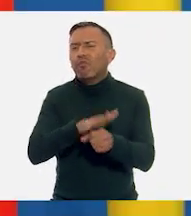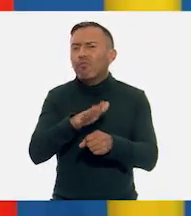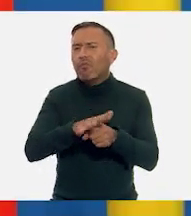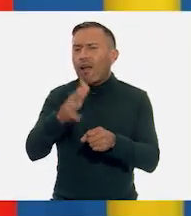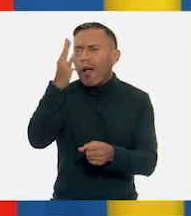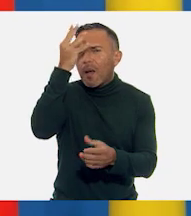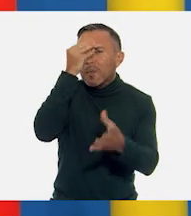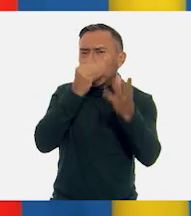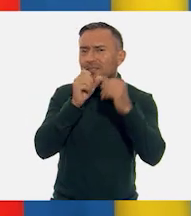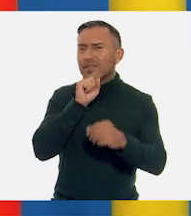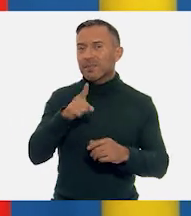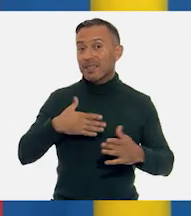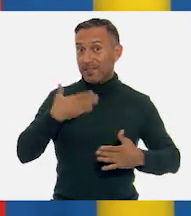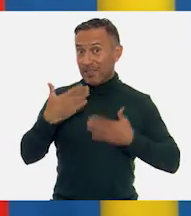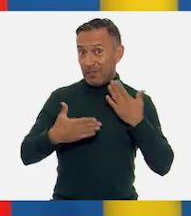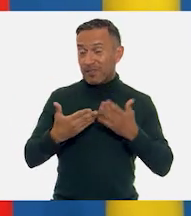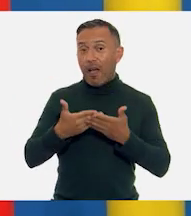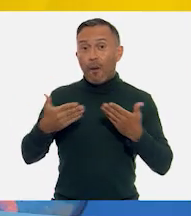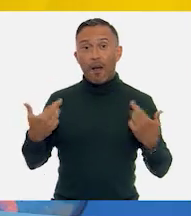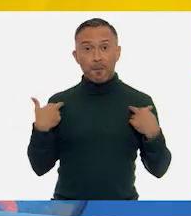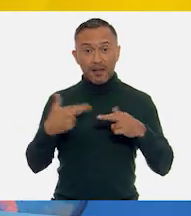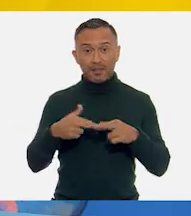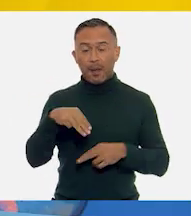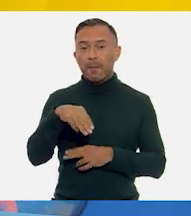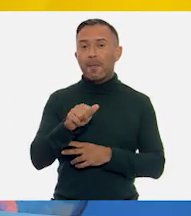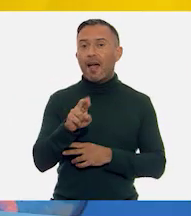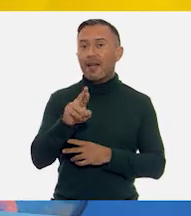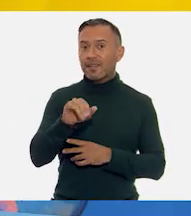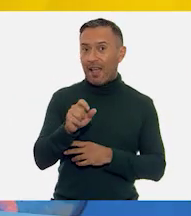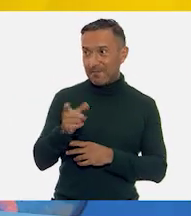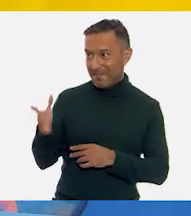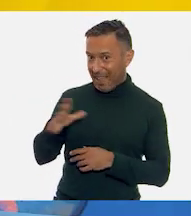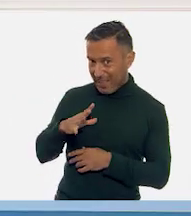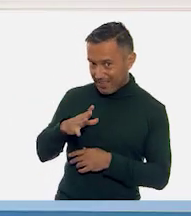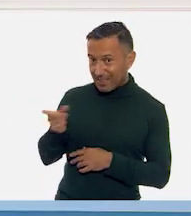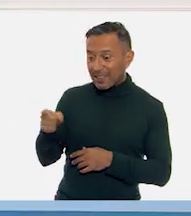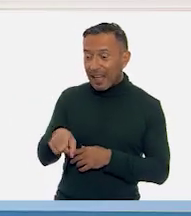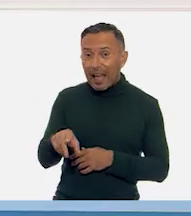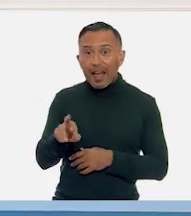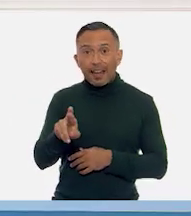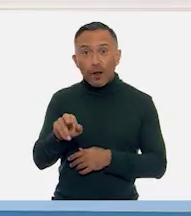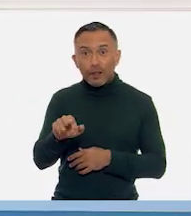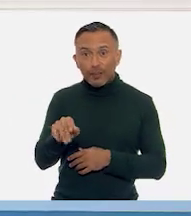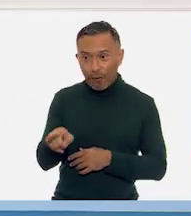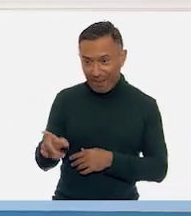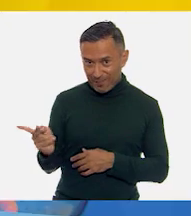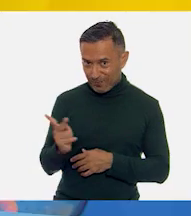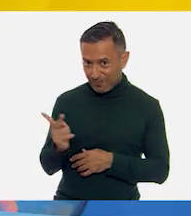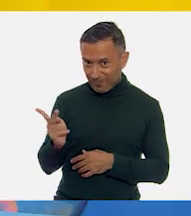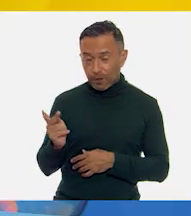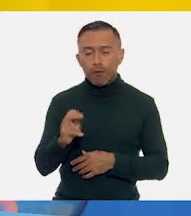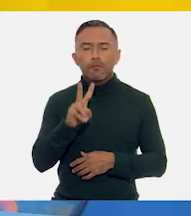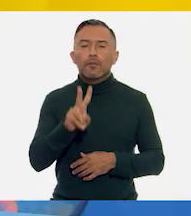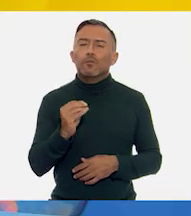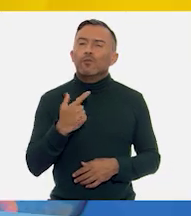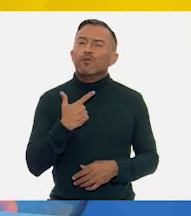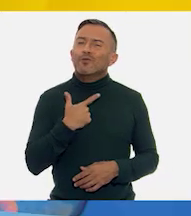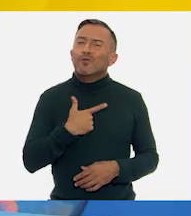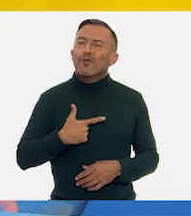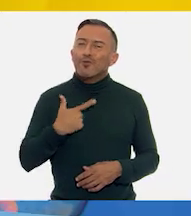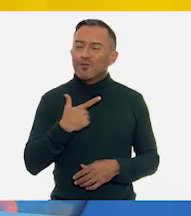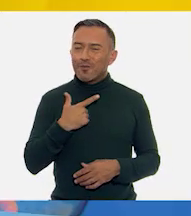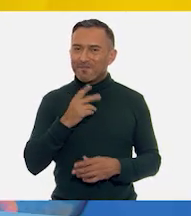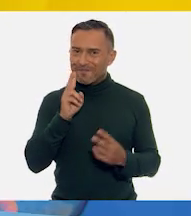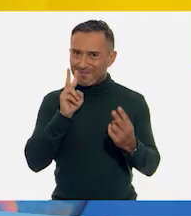El día de hoy nos acompaña la maestra María Meléndez y por supuesto también Raulito. Yo estoy muy gustosa de estar con ustedes en una clase